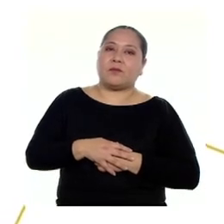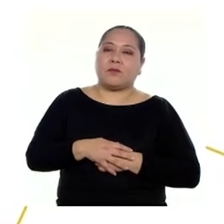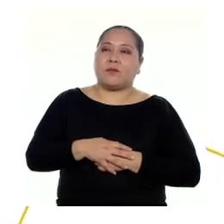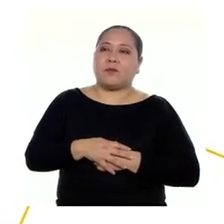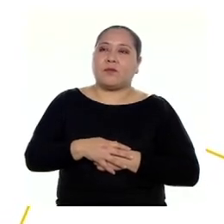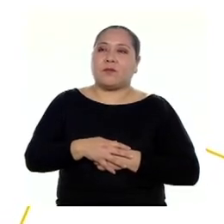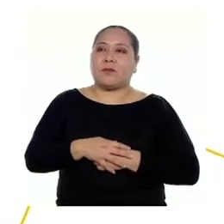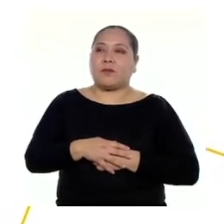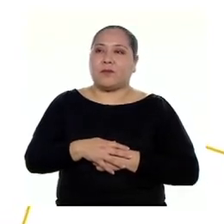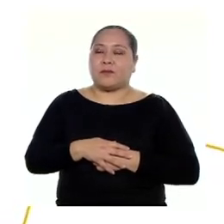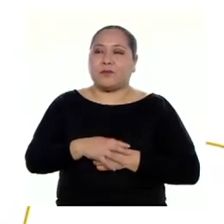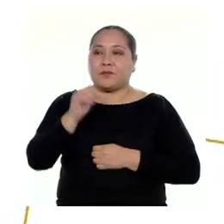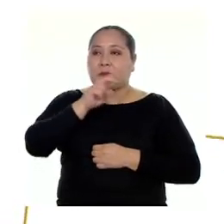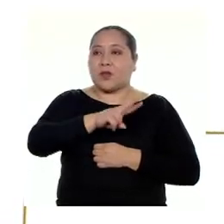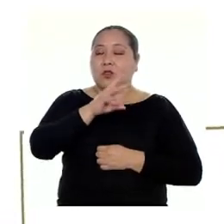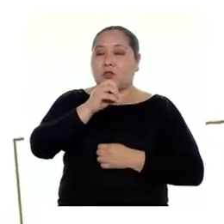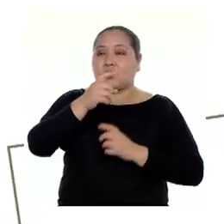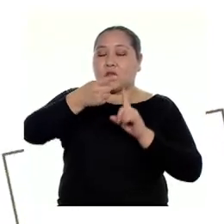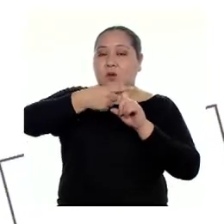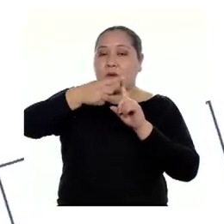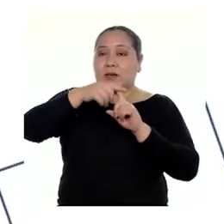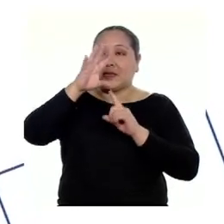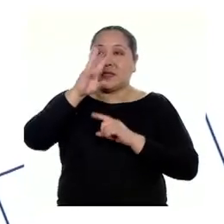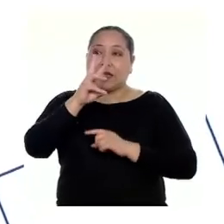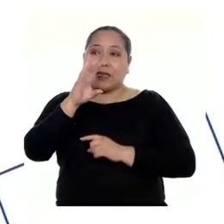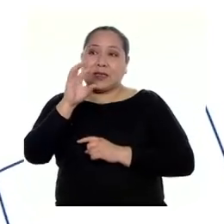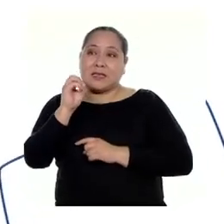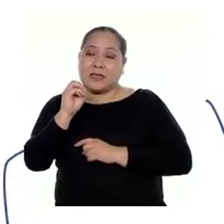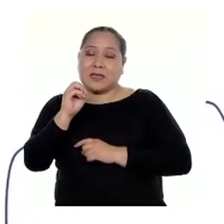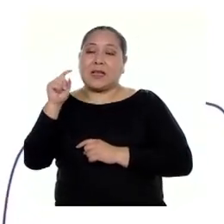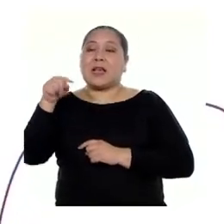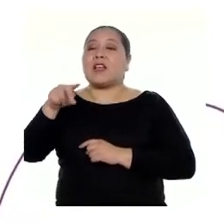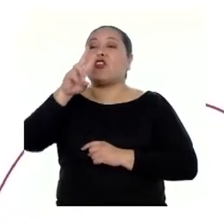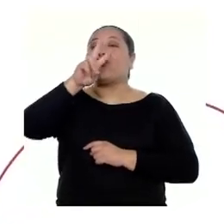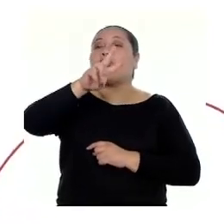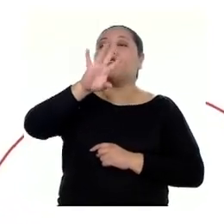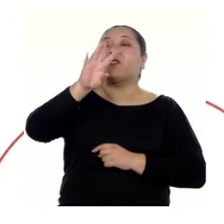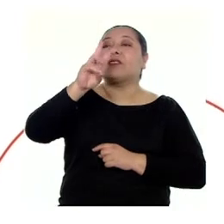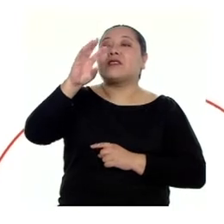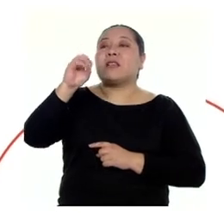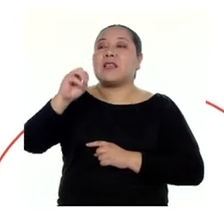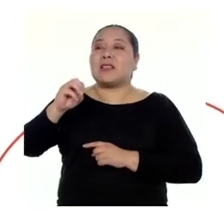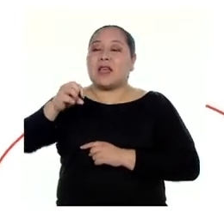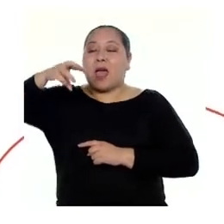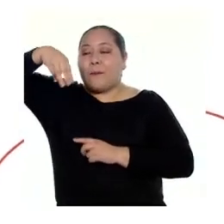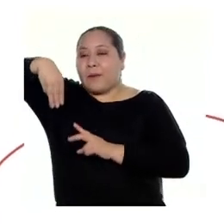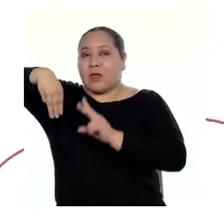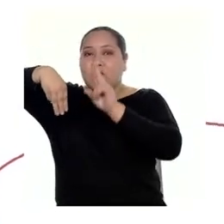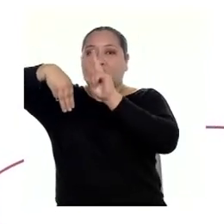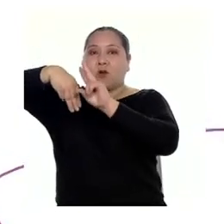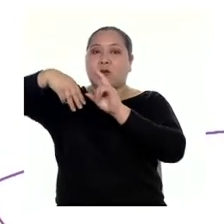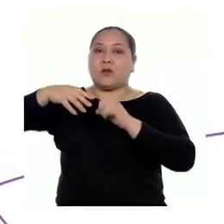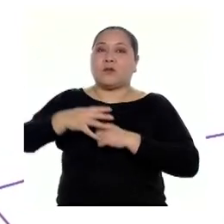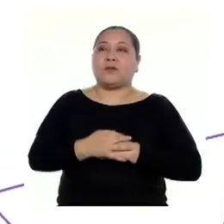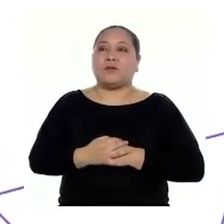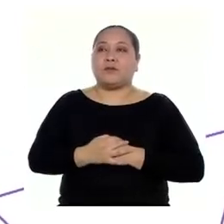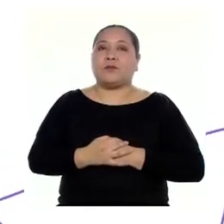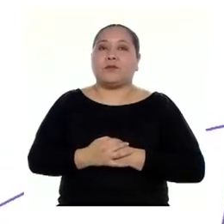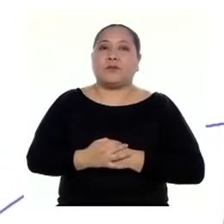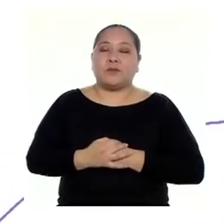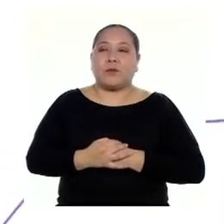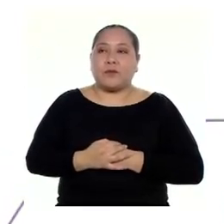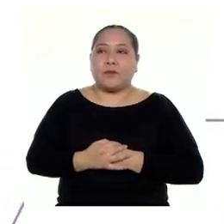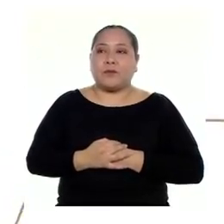y obtenemos nuestro resultado final, 260 metros cuadrados. Solo nos faltaría explicar la respuesta